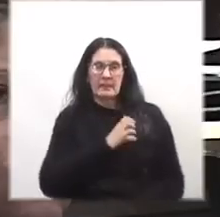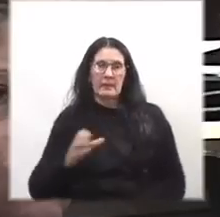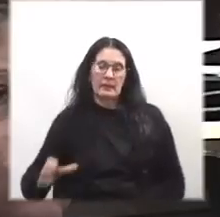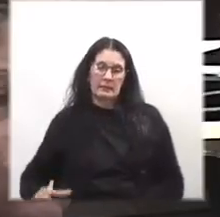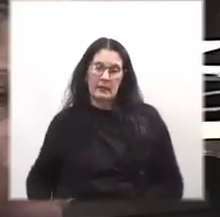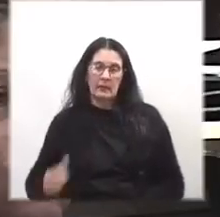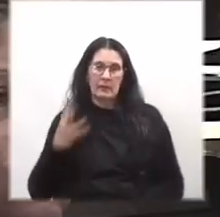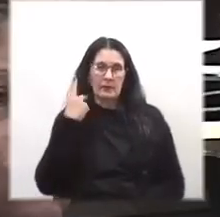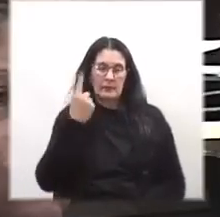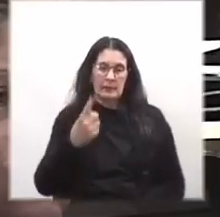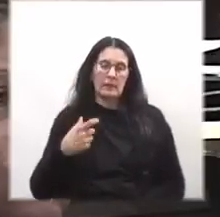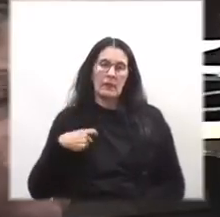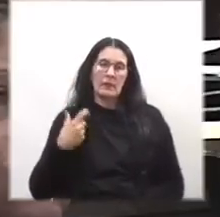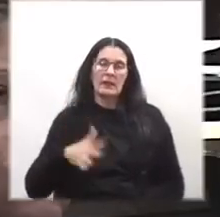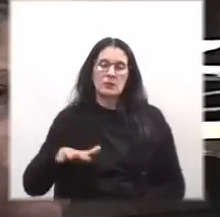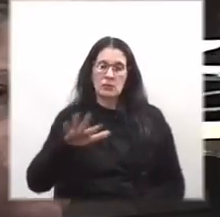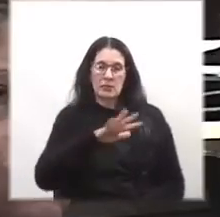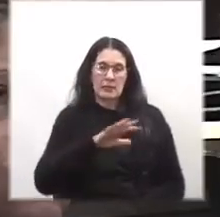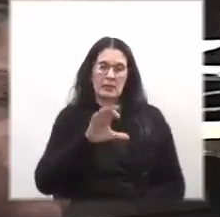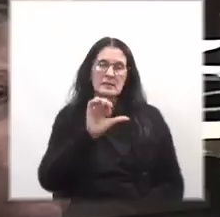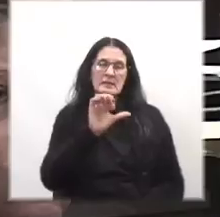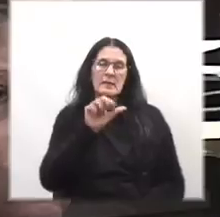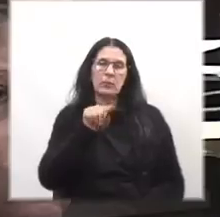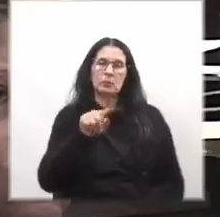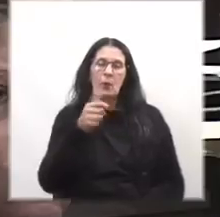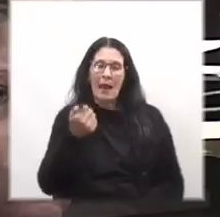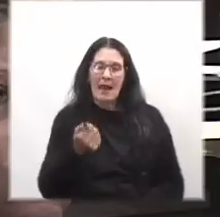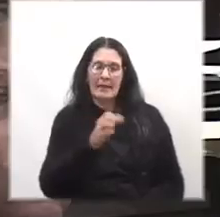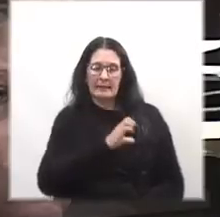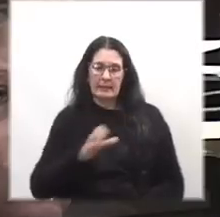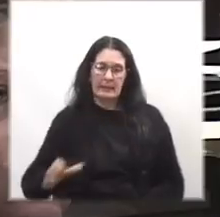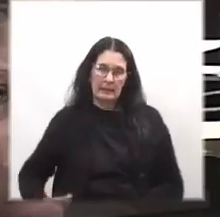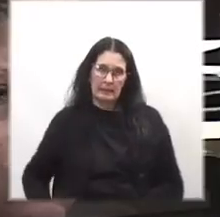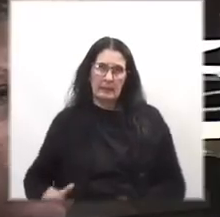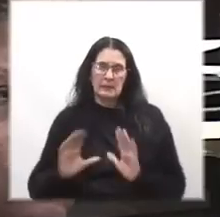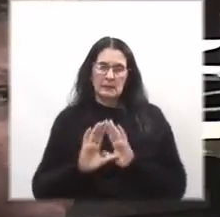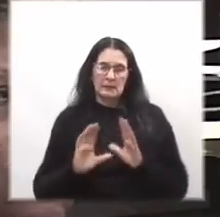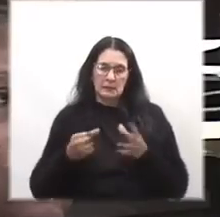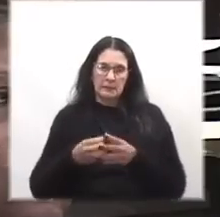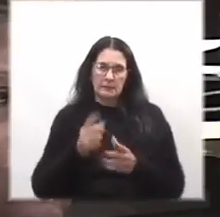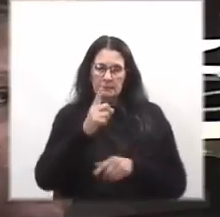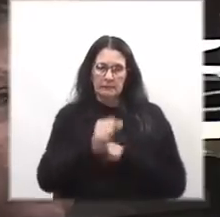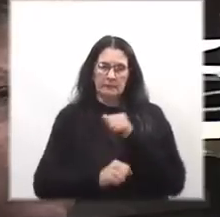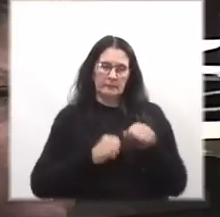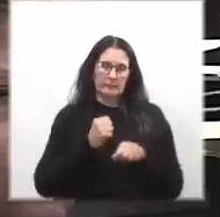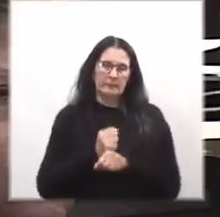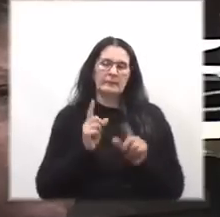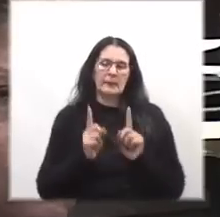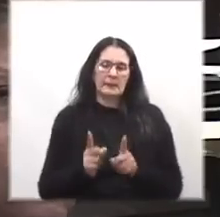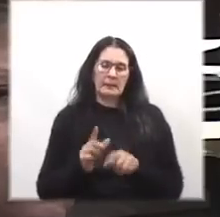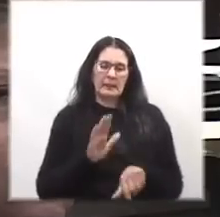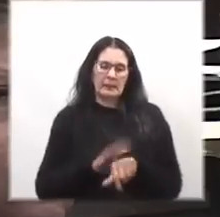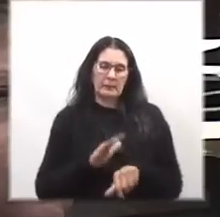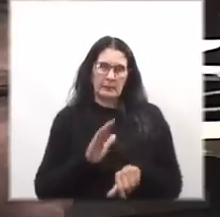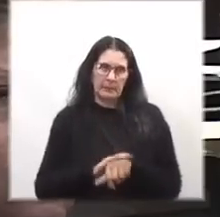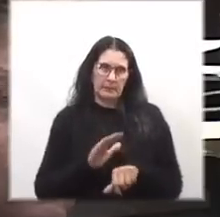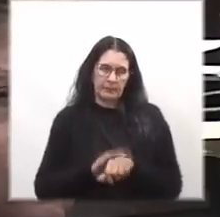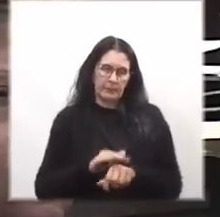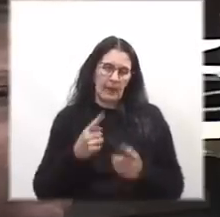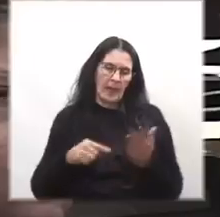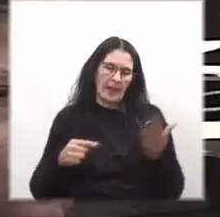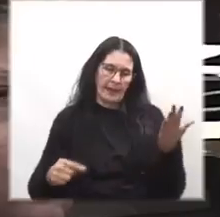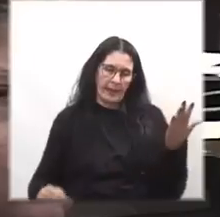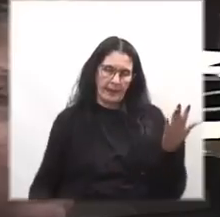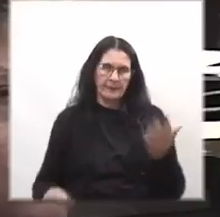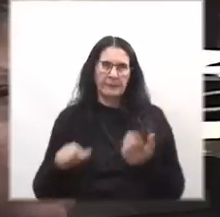en los directorios de las sociedades anónimas con participación estatal en el capital accionario pasan a tener las mismas responsabilidades civiles administrativas etcétera